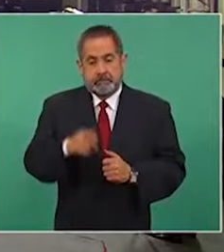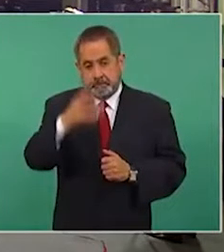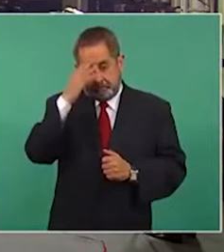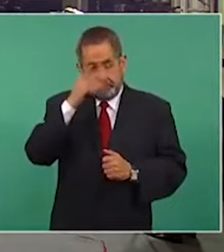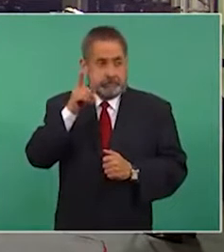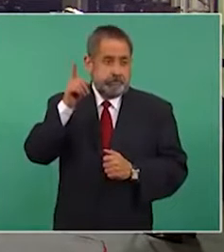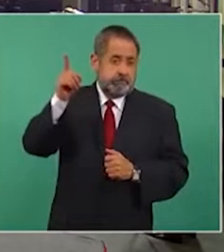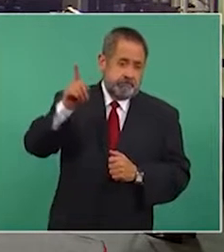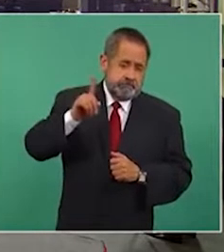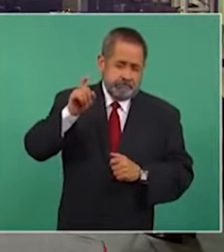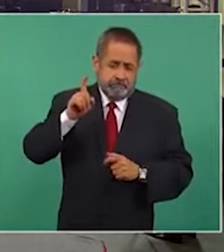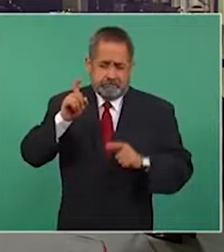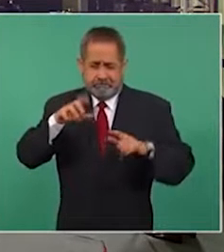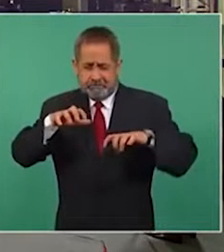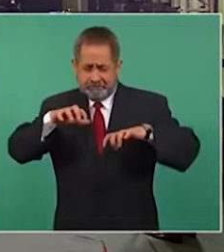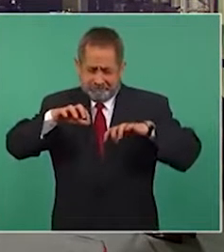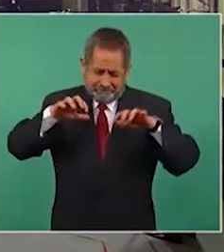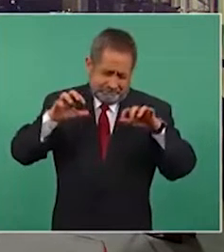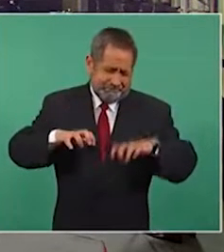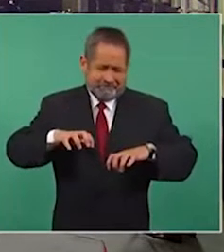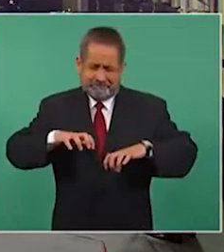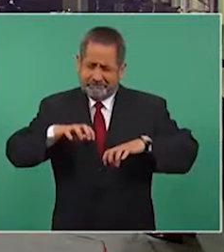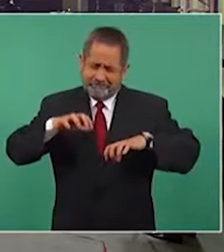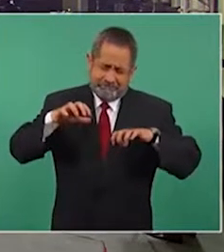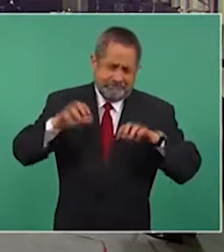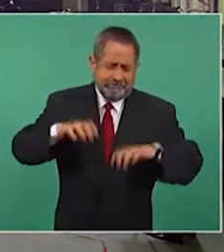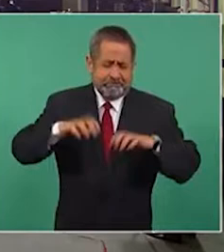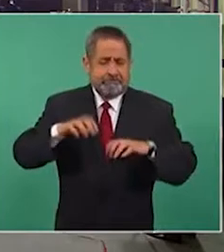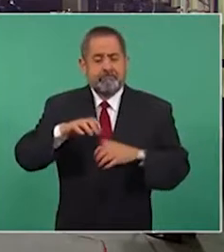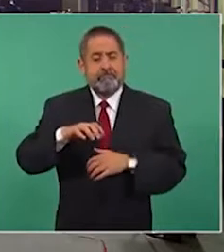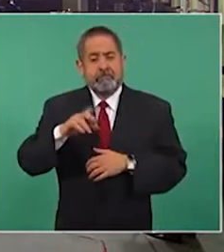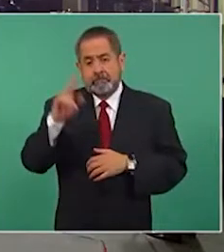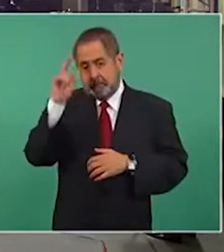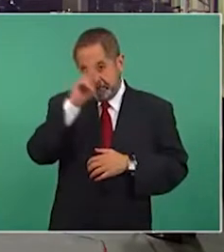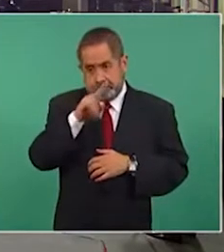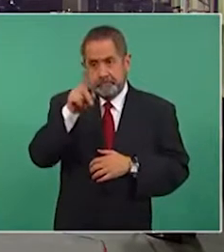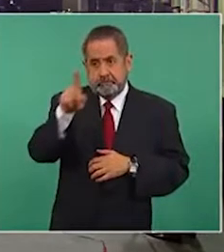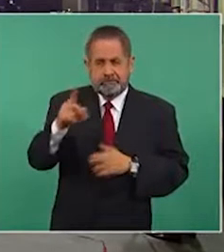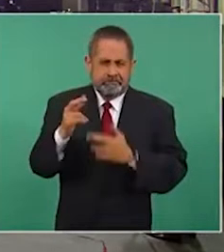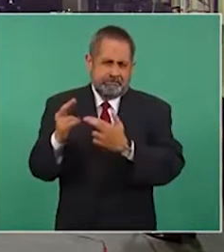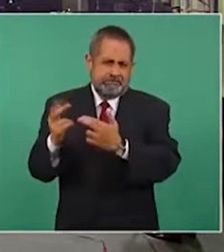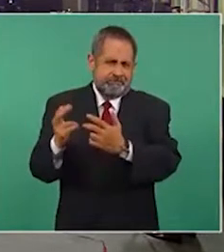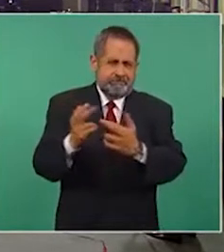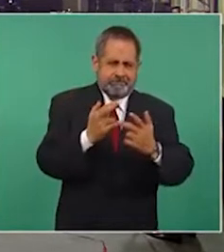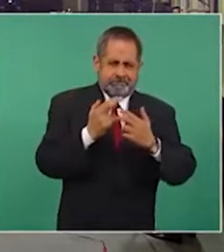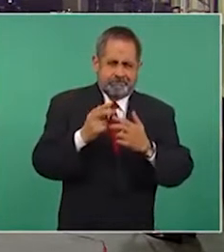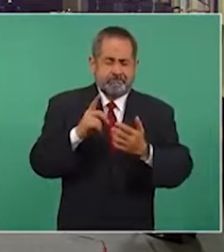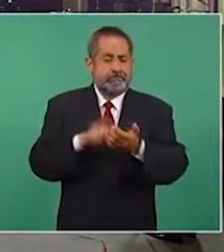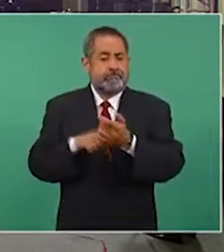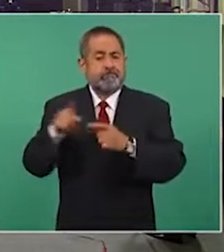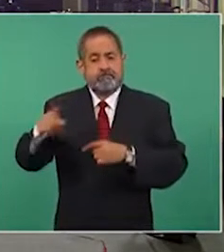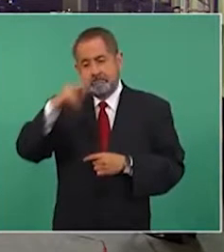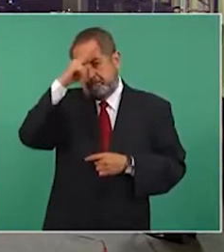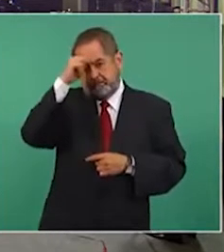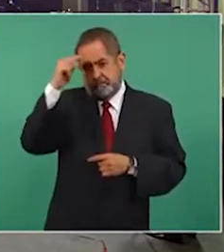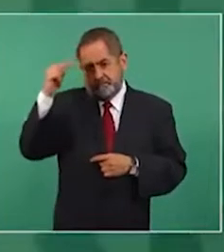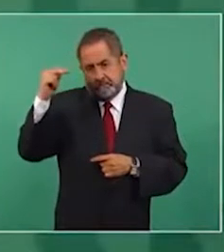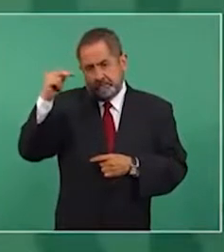lluvias, afectaciones que causaron en Nayarit,